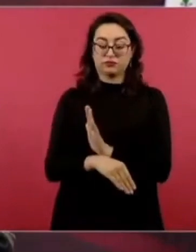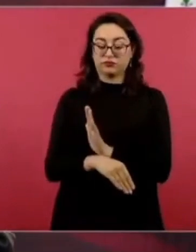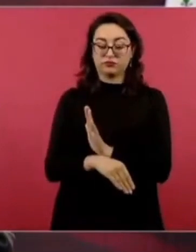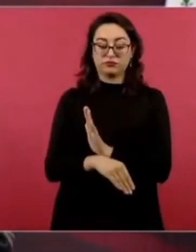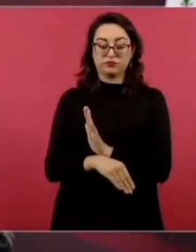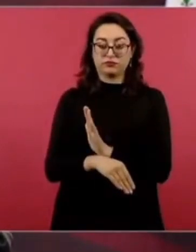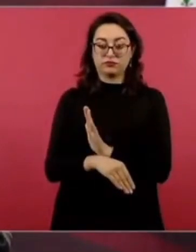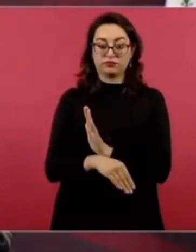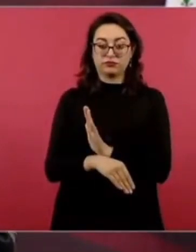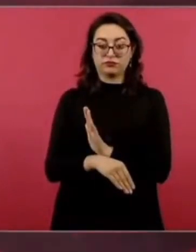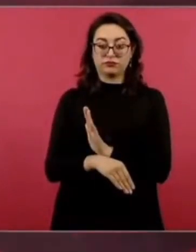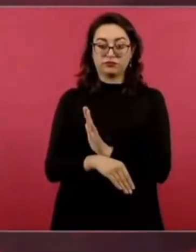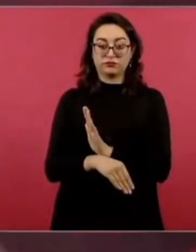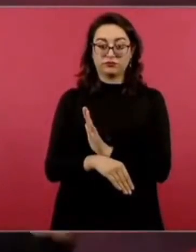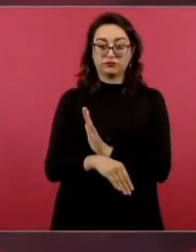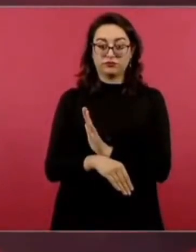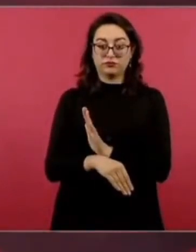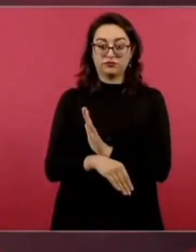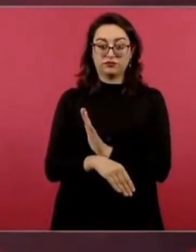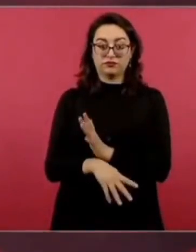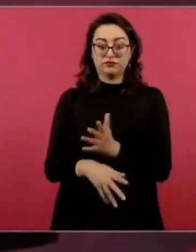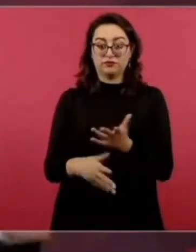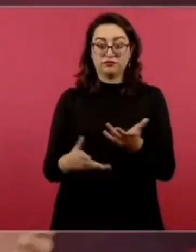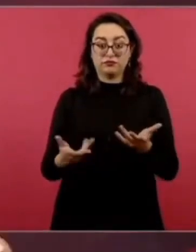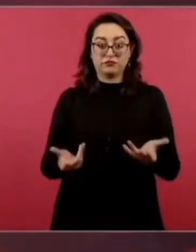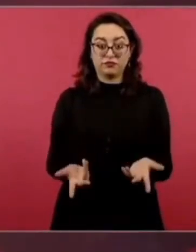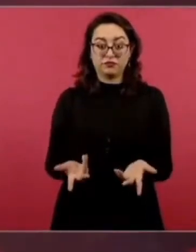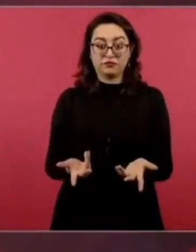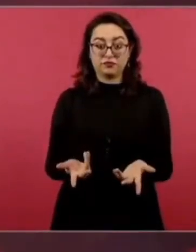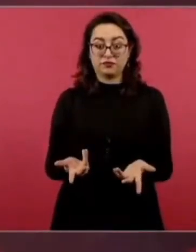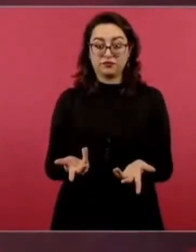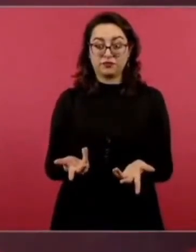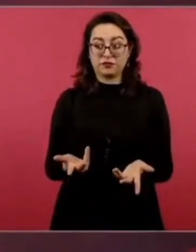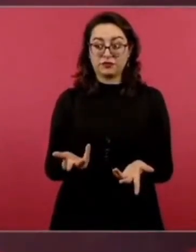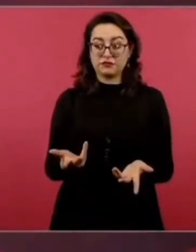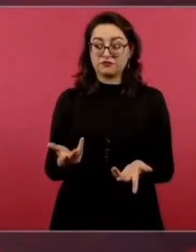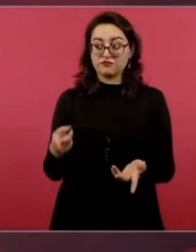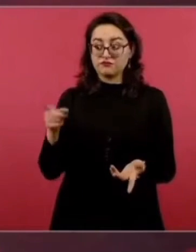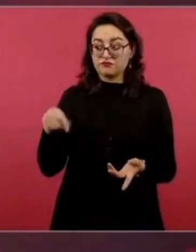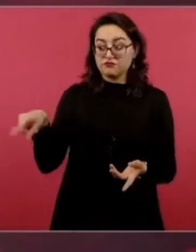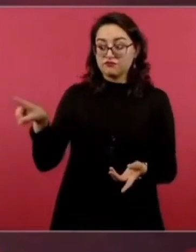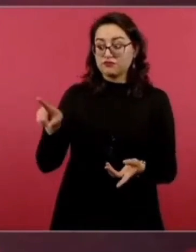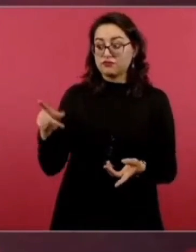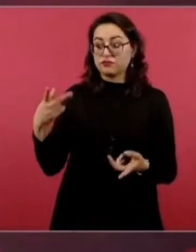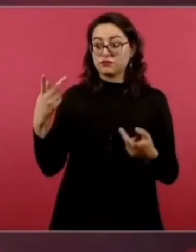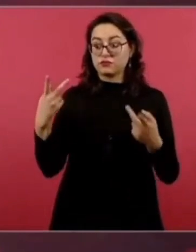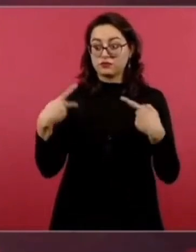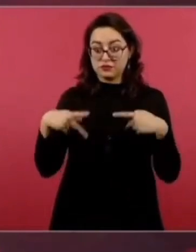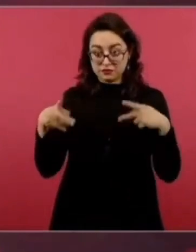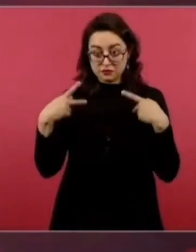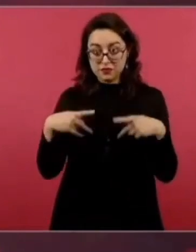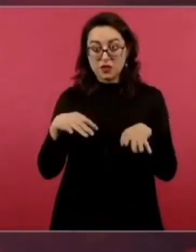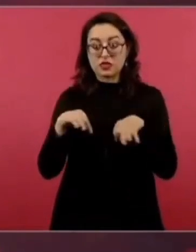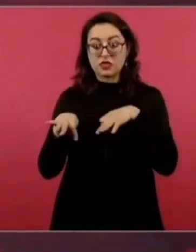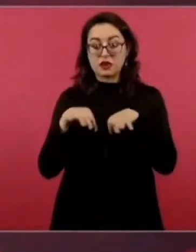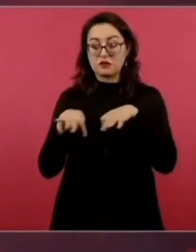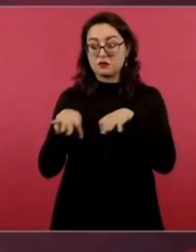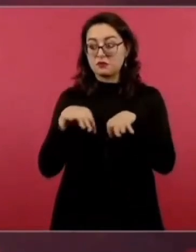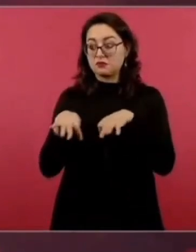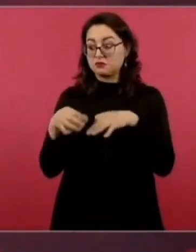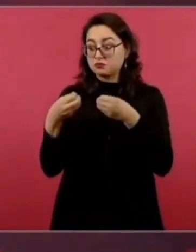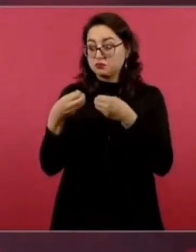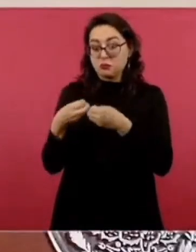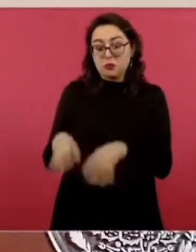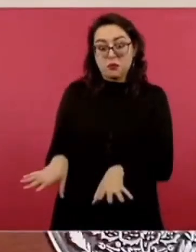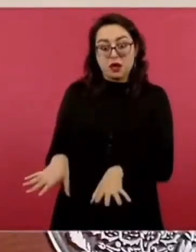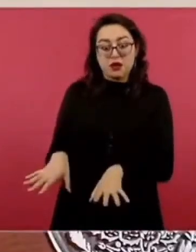y se deja sin trabajo a muchos trabajadores, a muchas personas.